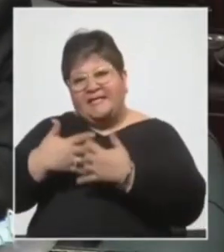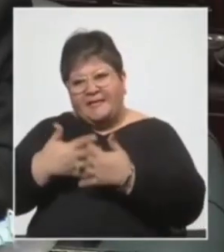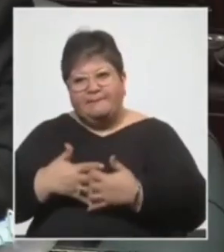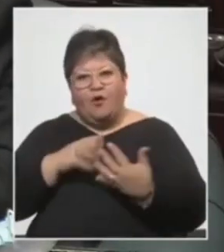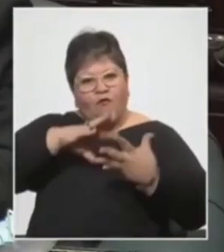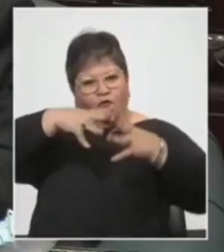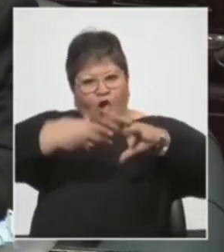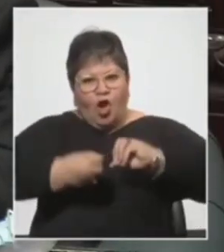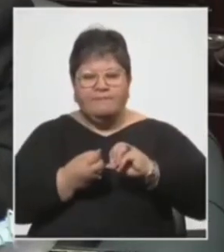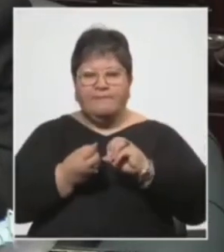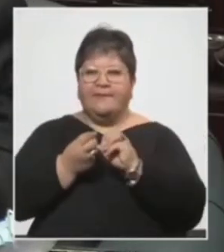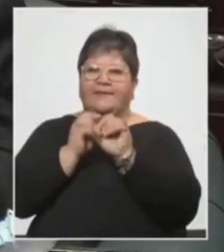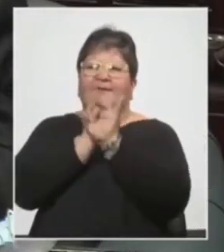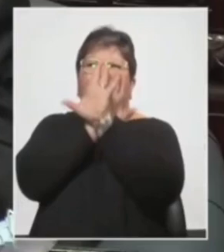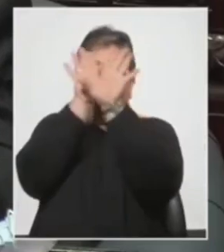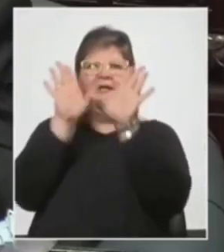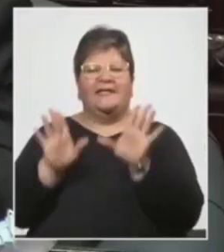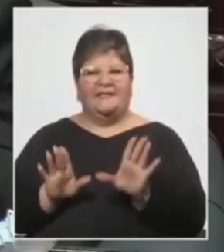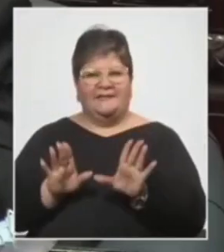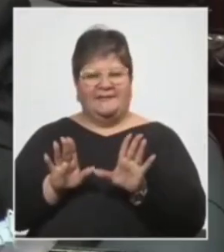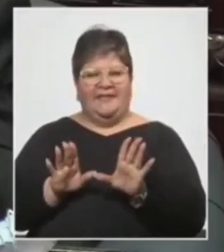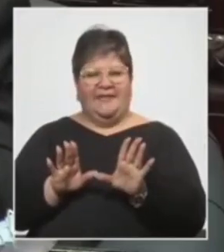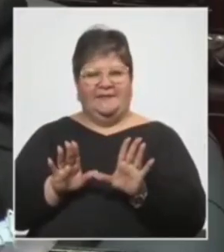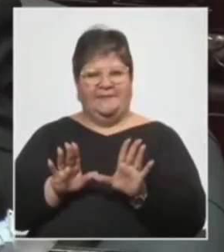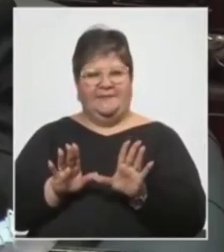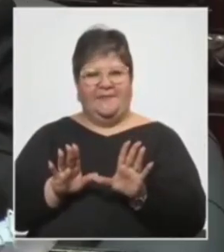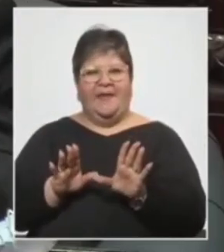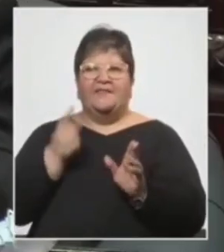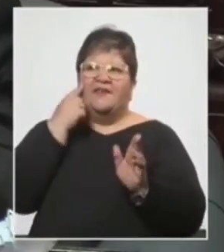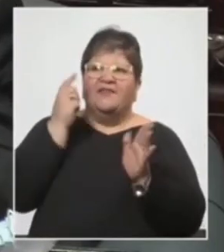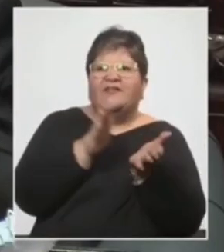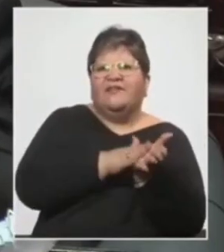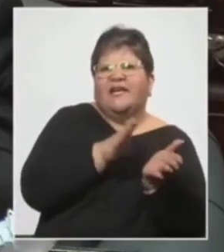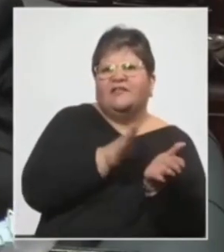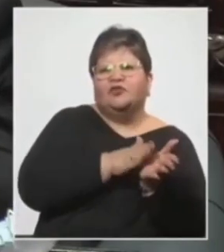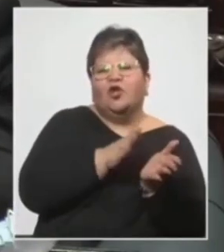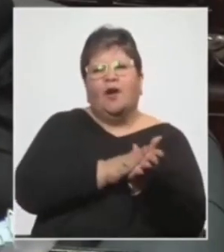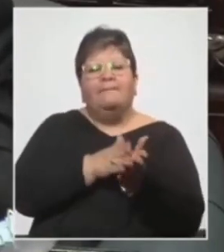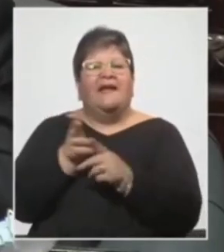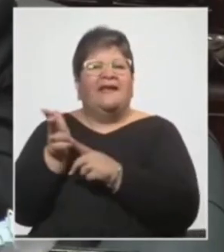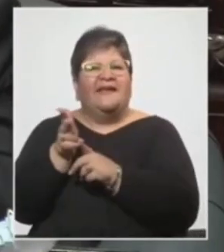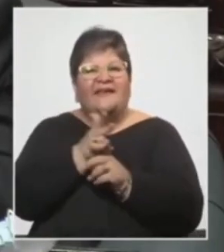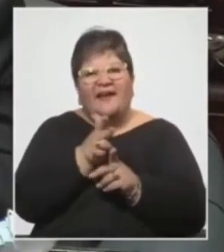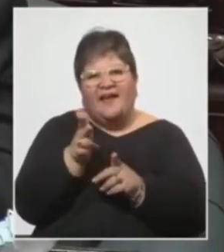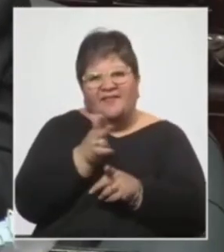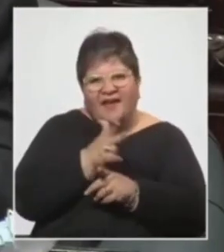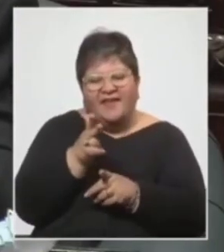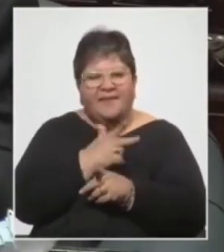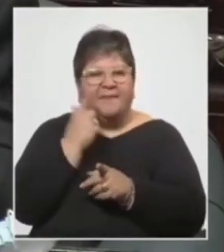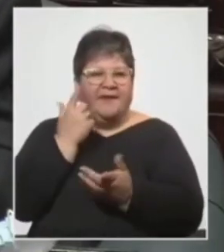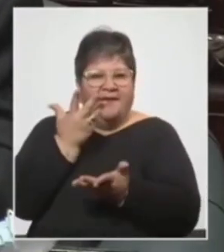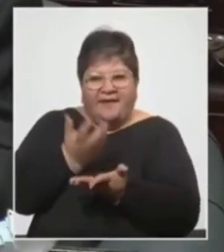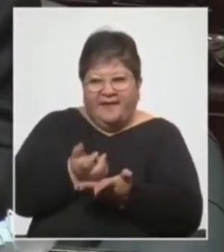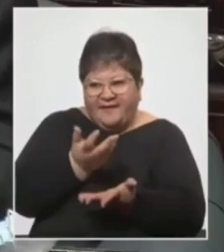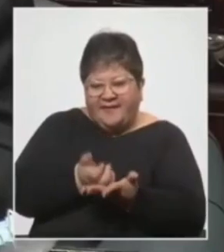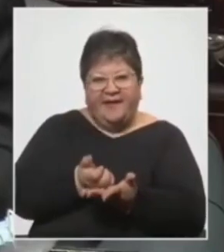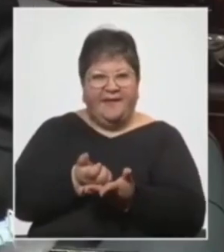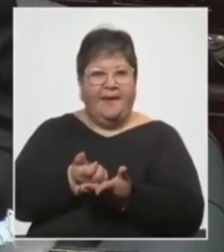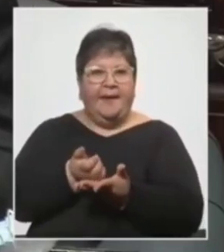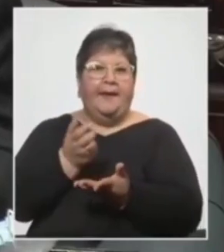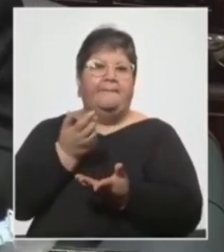accionar mecanismos de verificación para que las cosas queden registradas grabadas para verificar también la